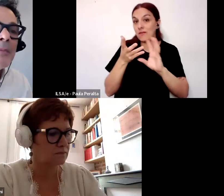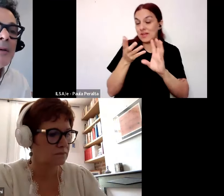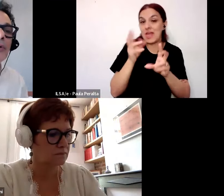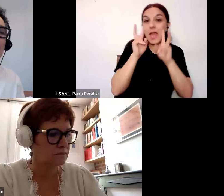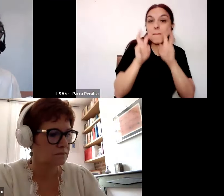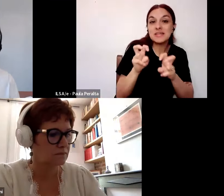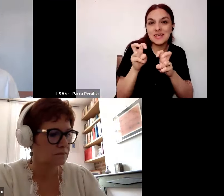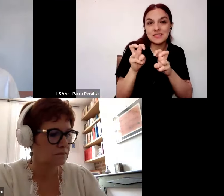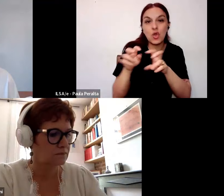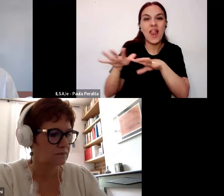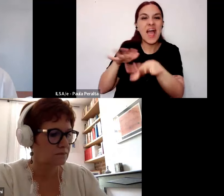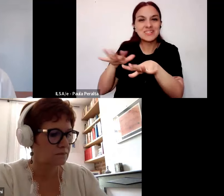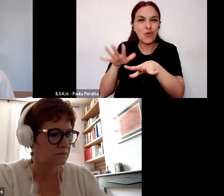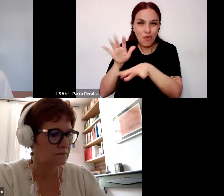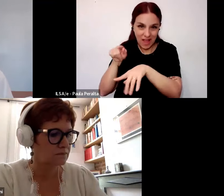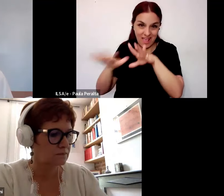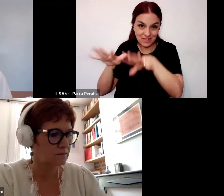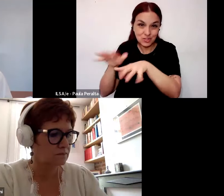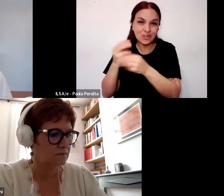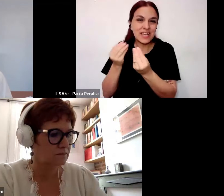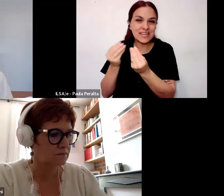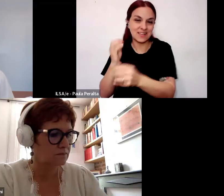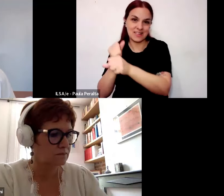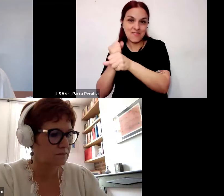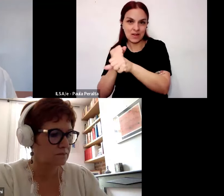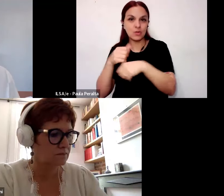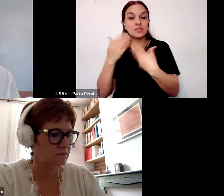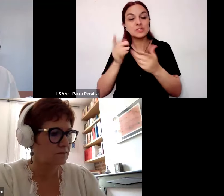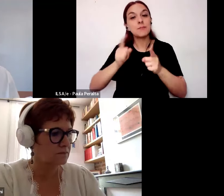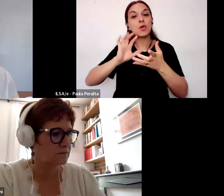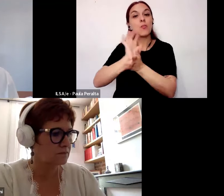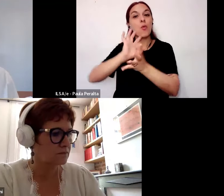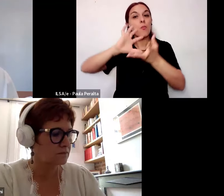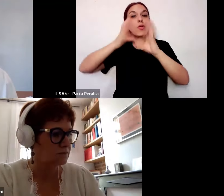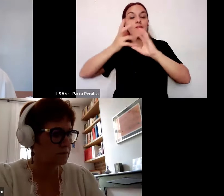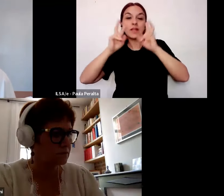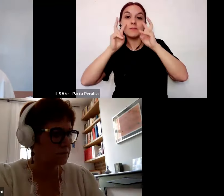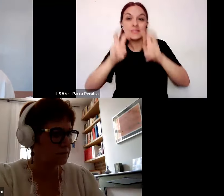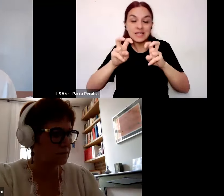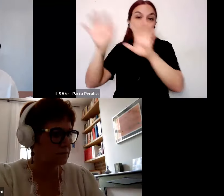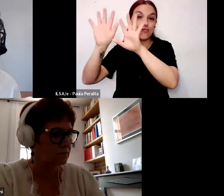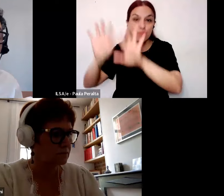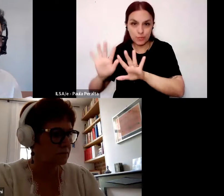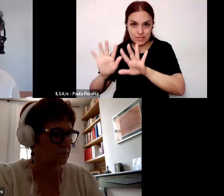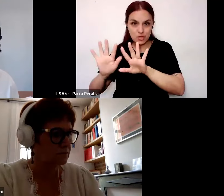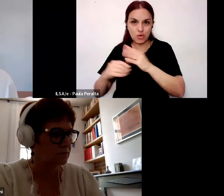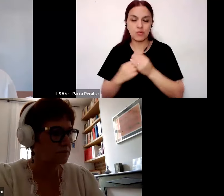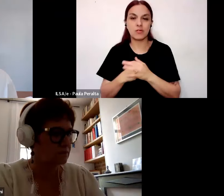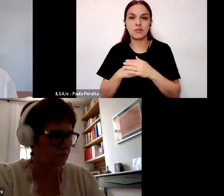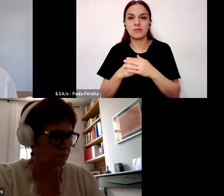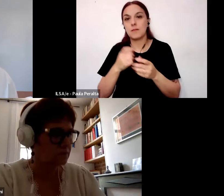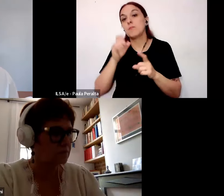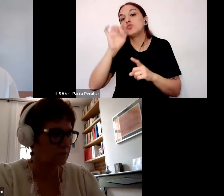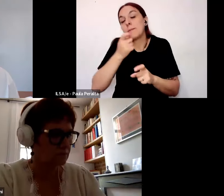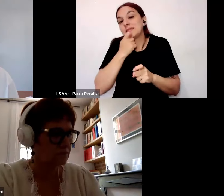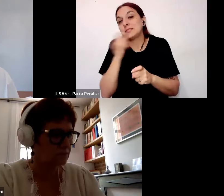también al mismo tiempo como una modalidad de investigación formación en la medida que todos los participantes